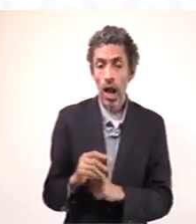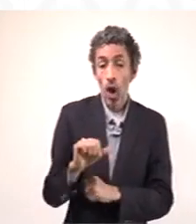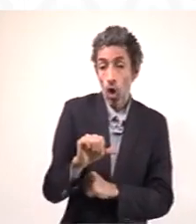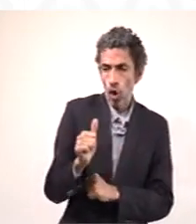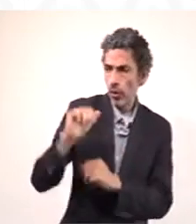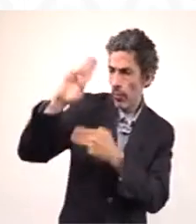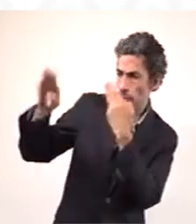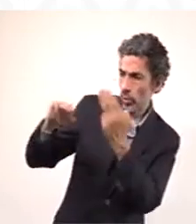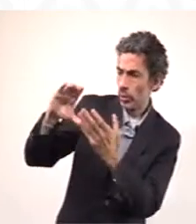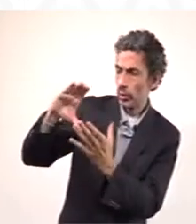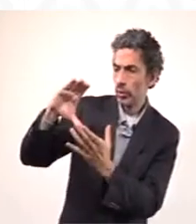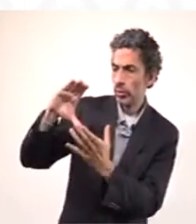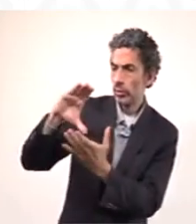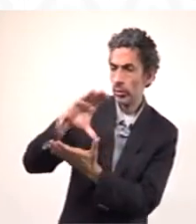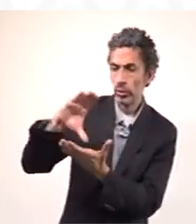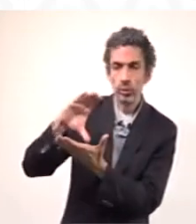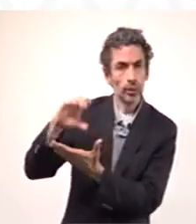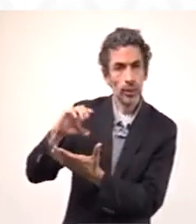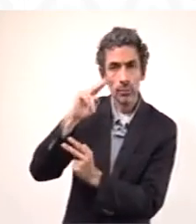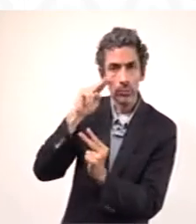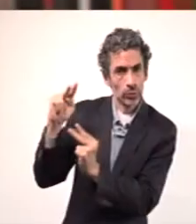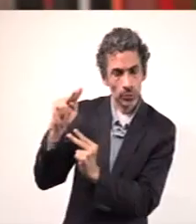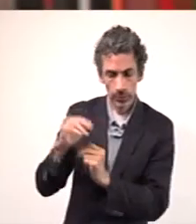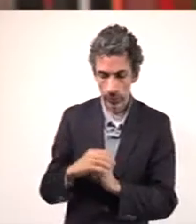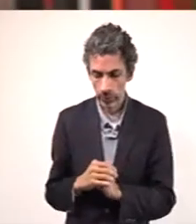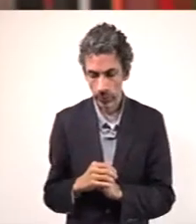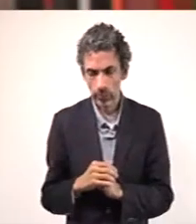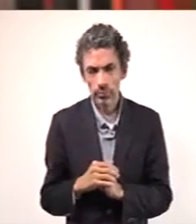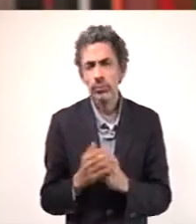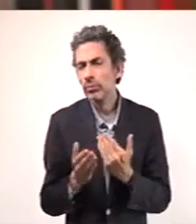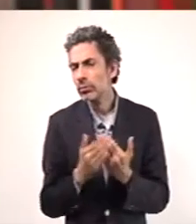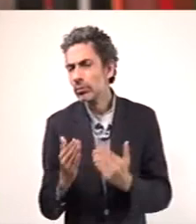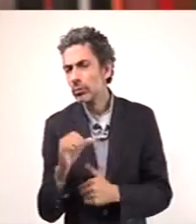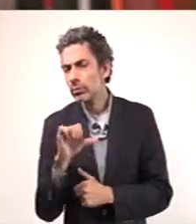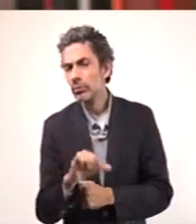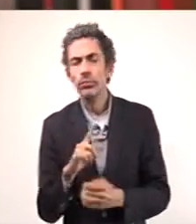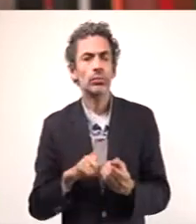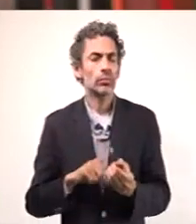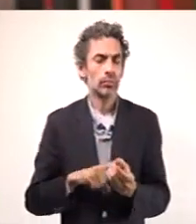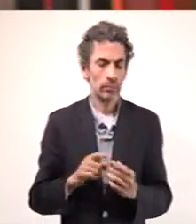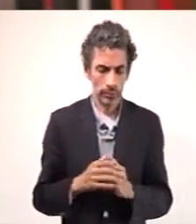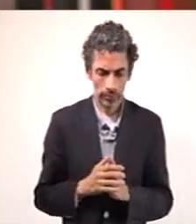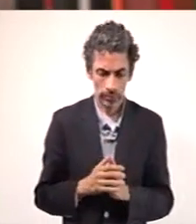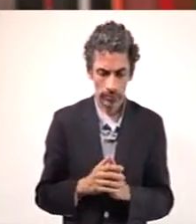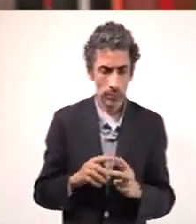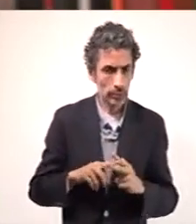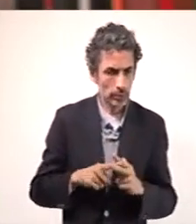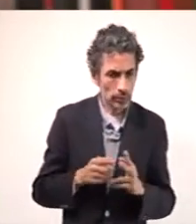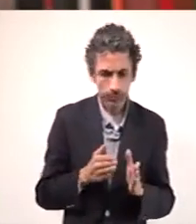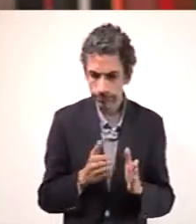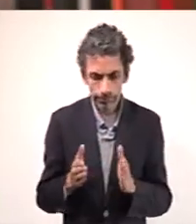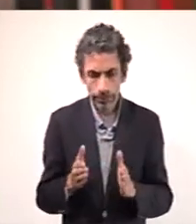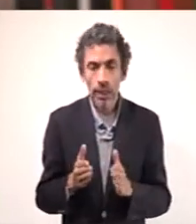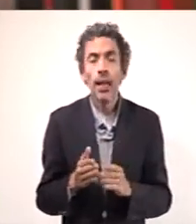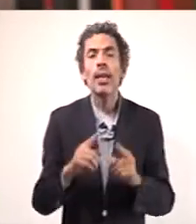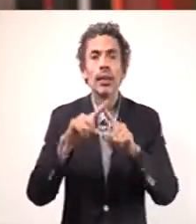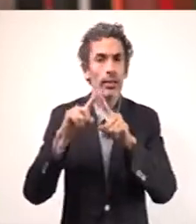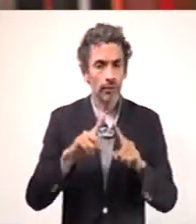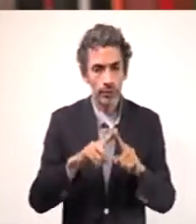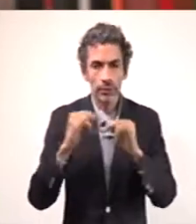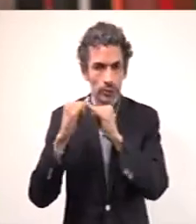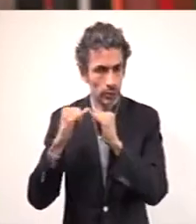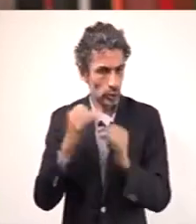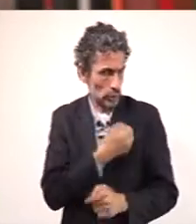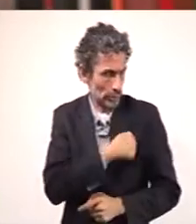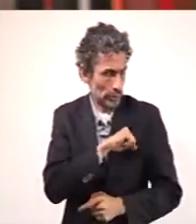de lo que hemos visto en otras capitales del mundo. ¿Dónde estamos hoy? En coordinación con todas las instituciones